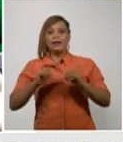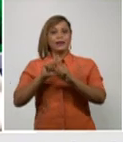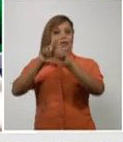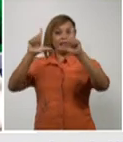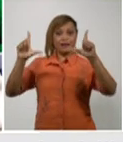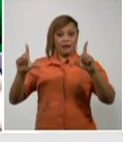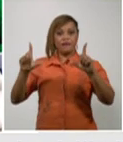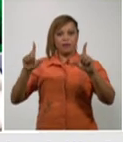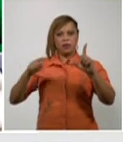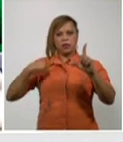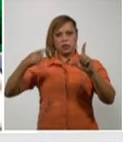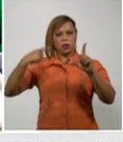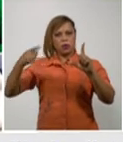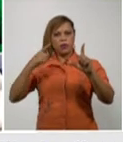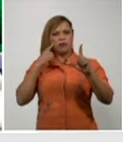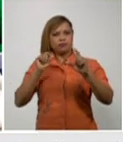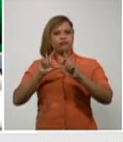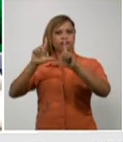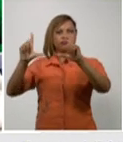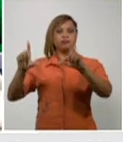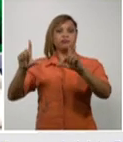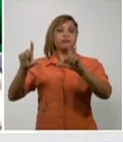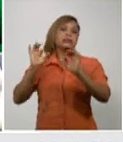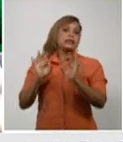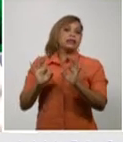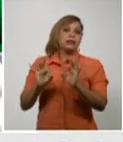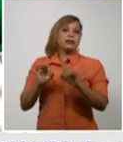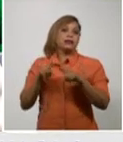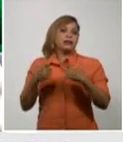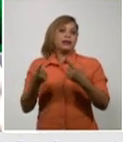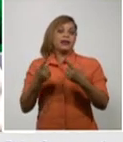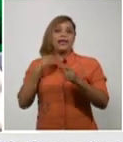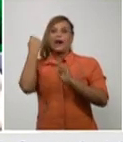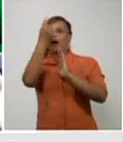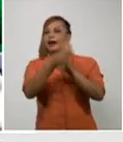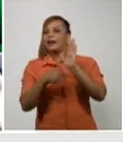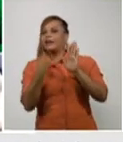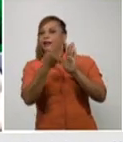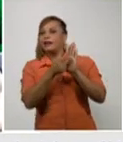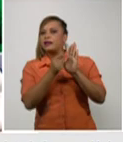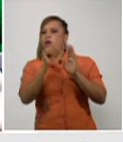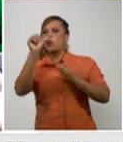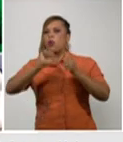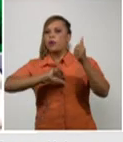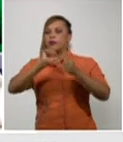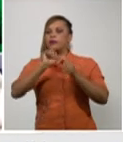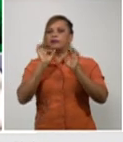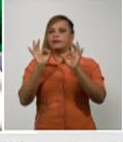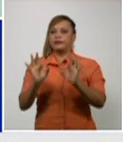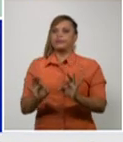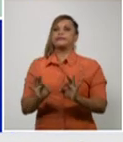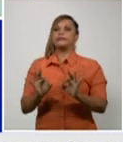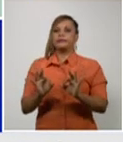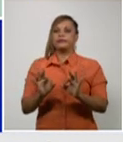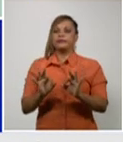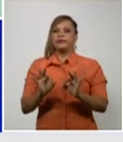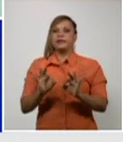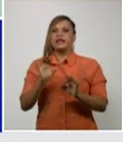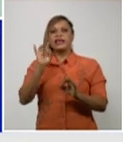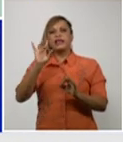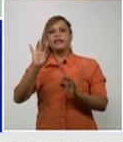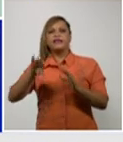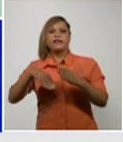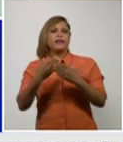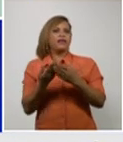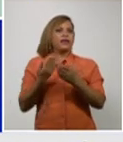presentamos aquí ha sido la característica de su comportamiento en los últimos 15 días en los